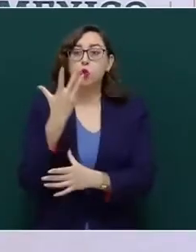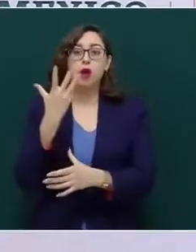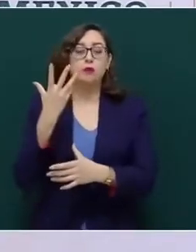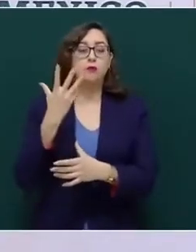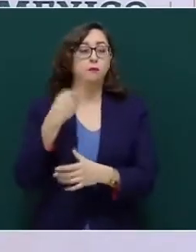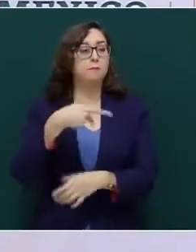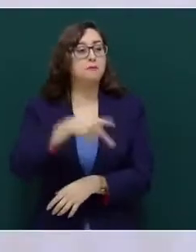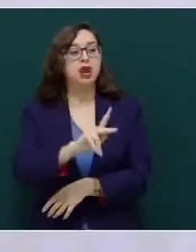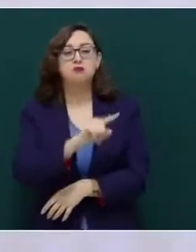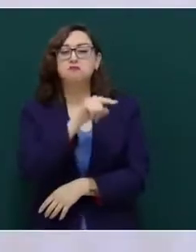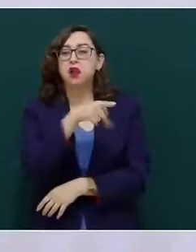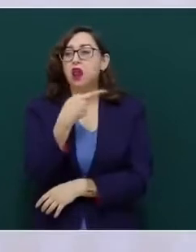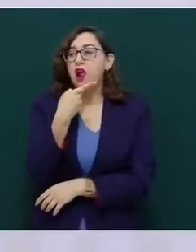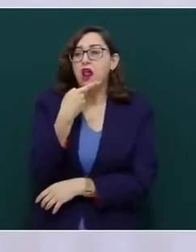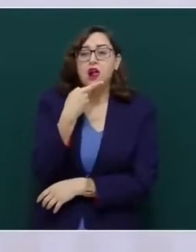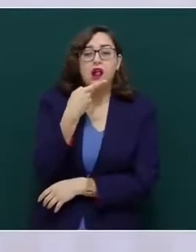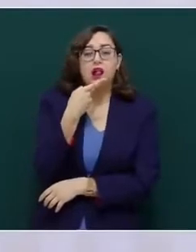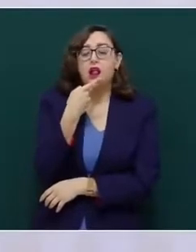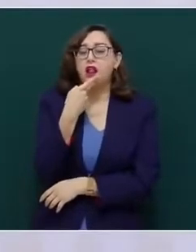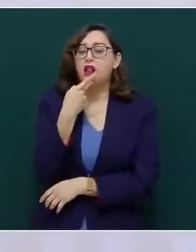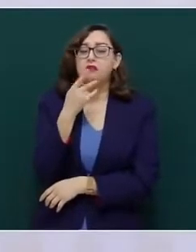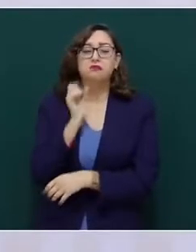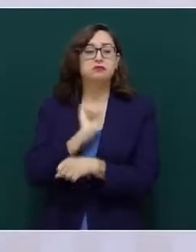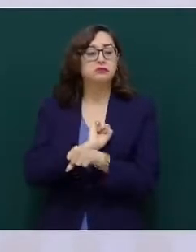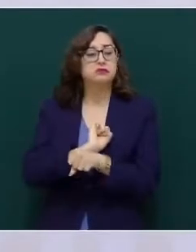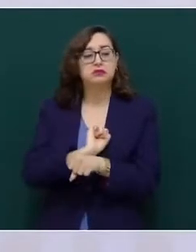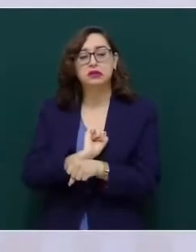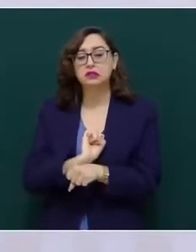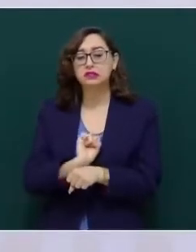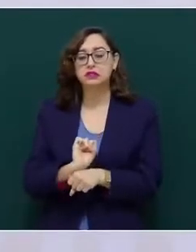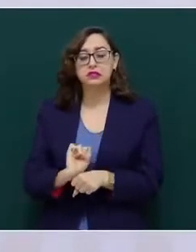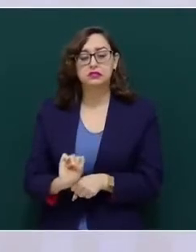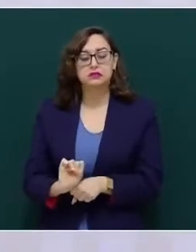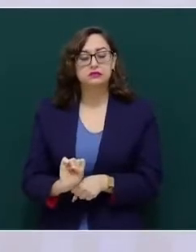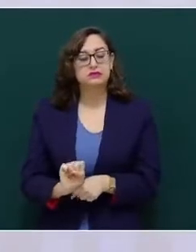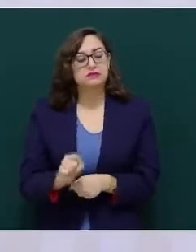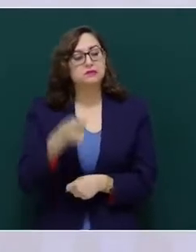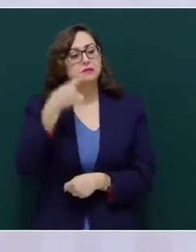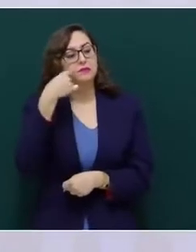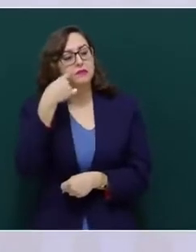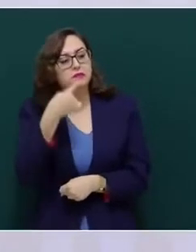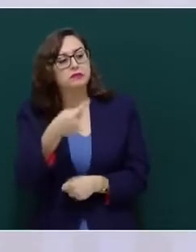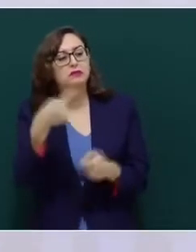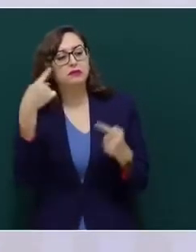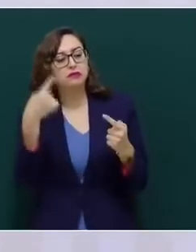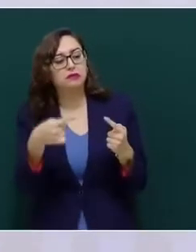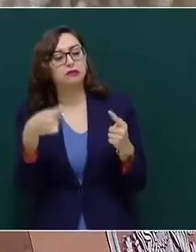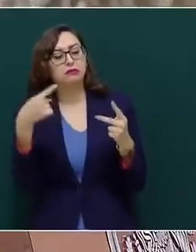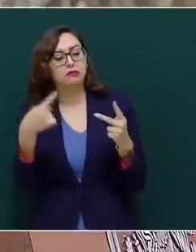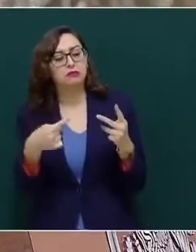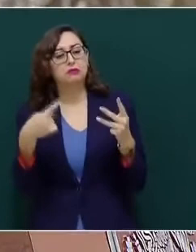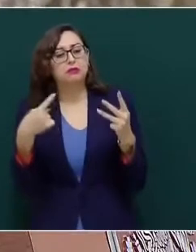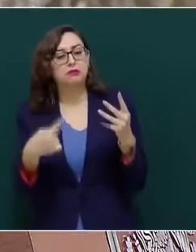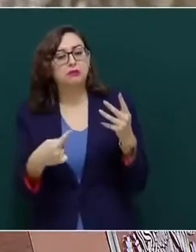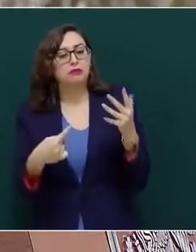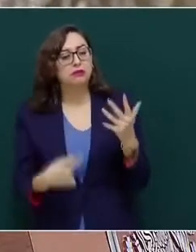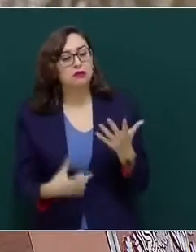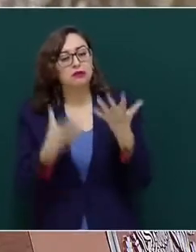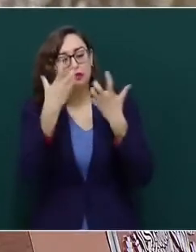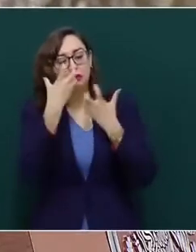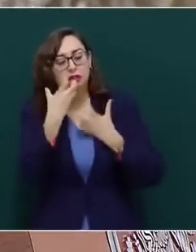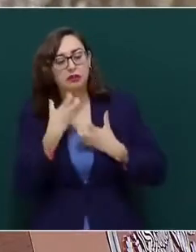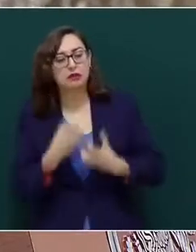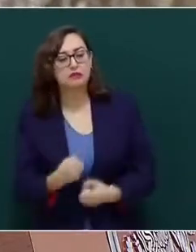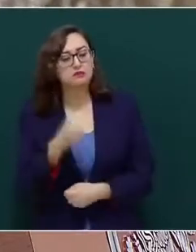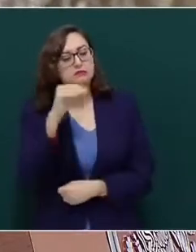Luego que el señor Mosquera las penas enumerara, le preguntó